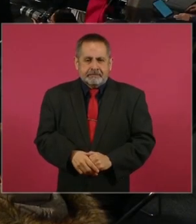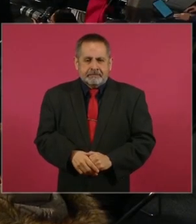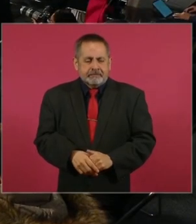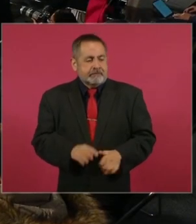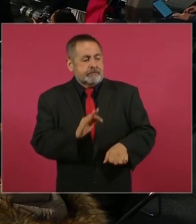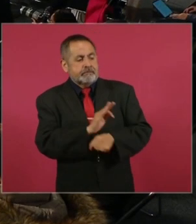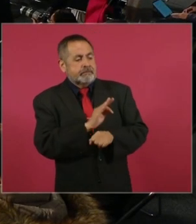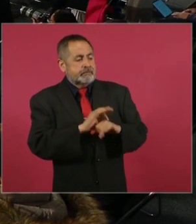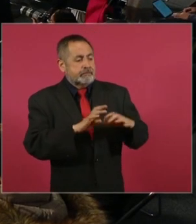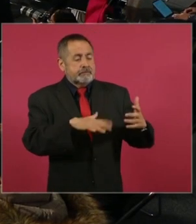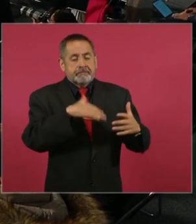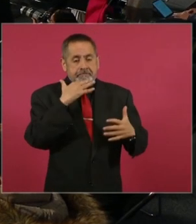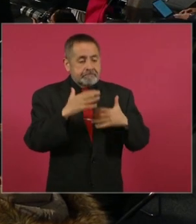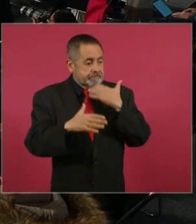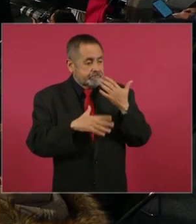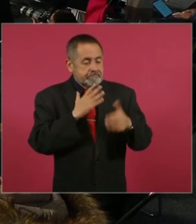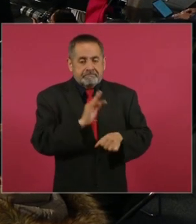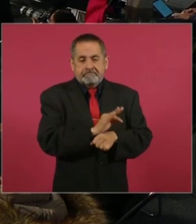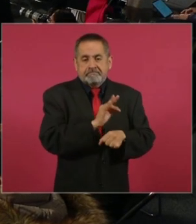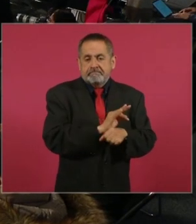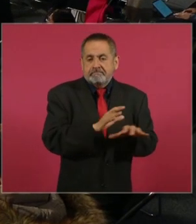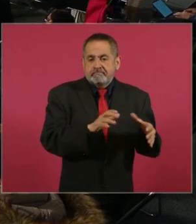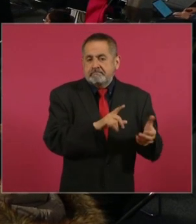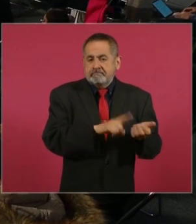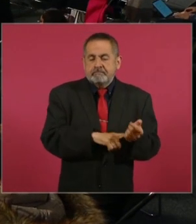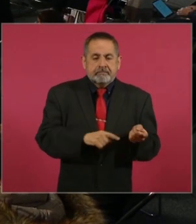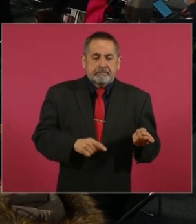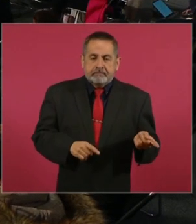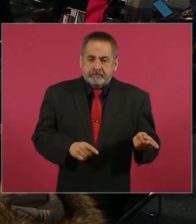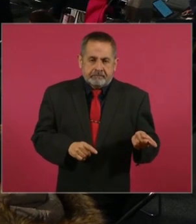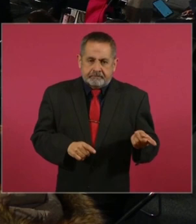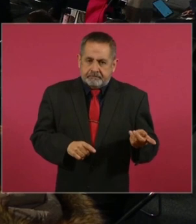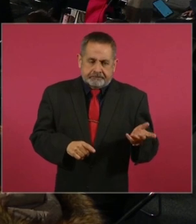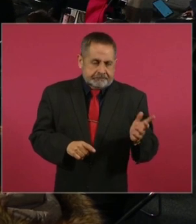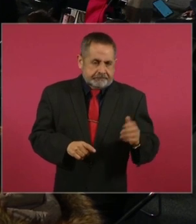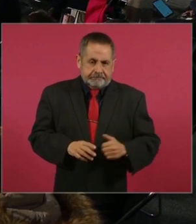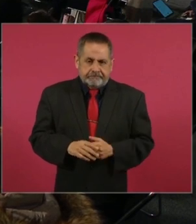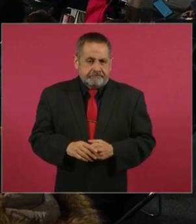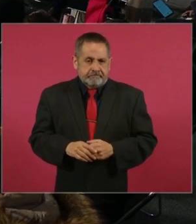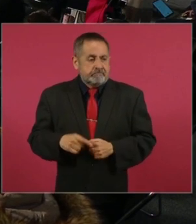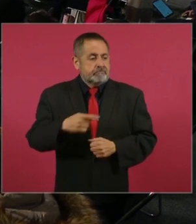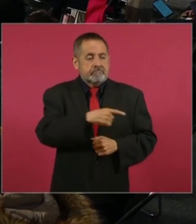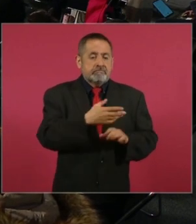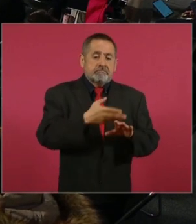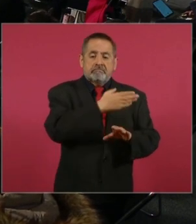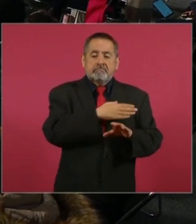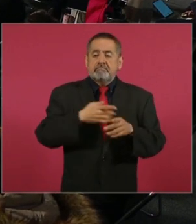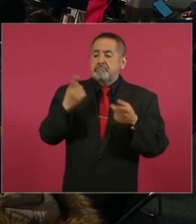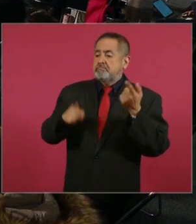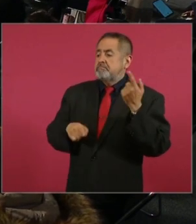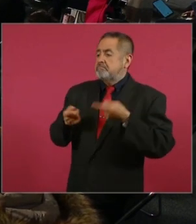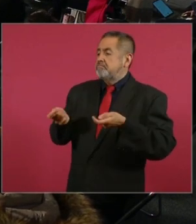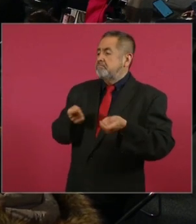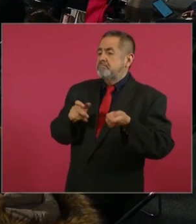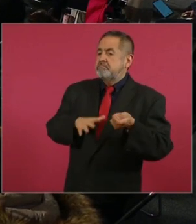defender a corruptos que antes eran los que mandaban en México?